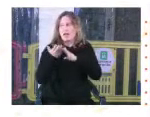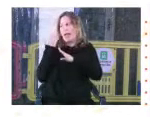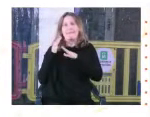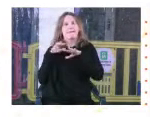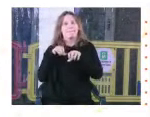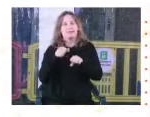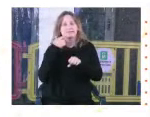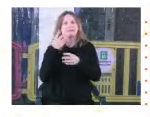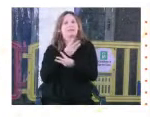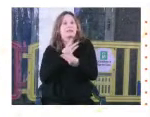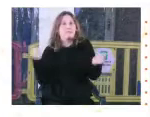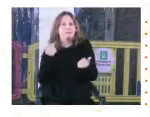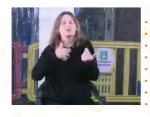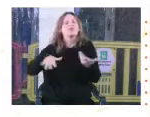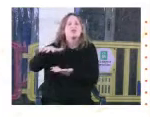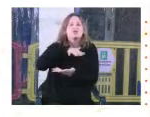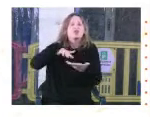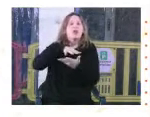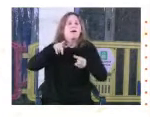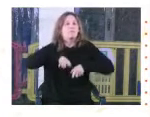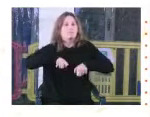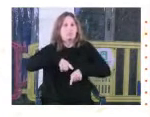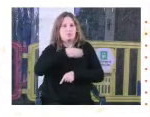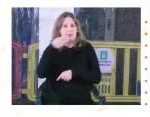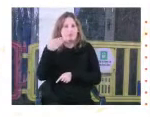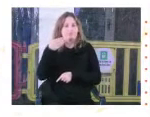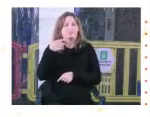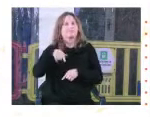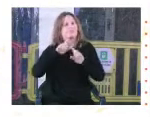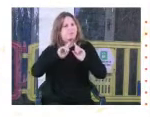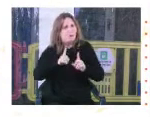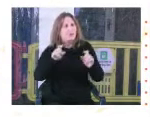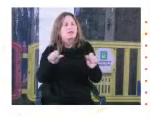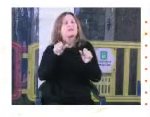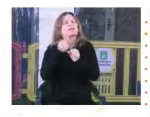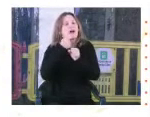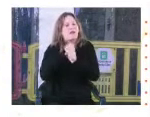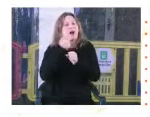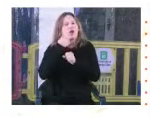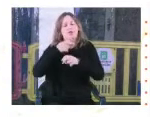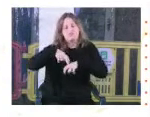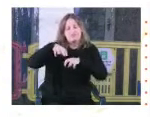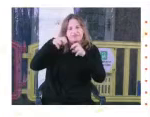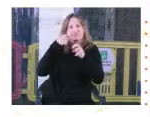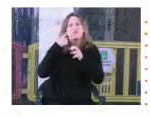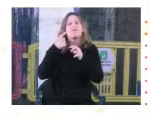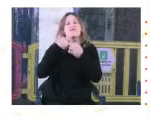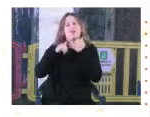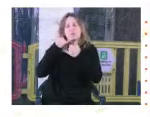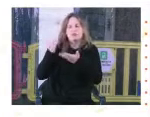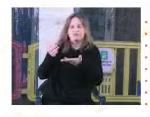desaparecidos y secuestrados en la zona del municipio B. Se hizo un trabajo de revisión con la información